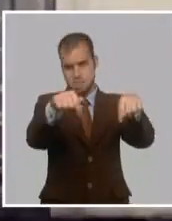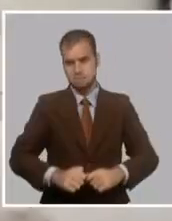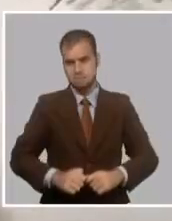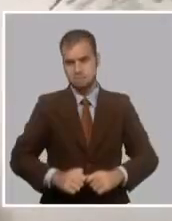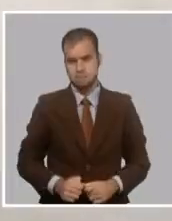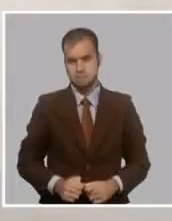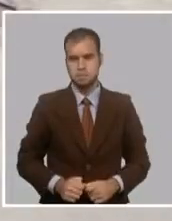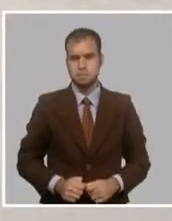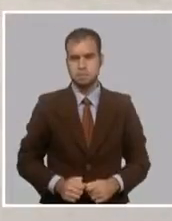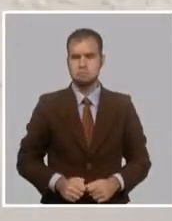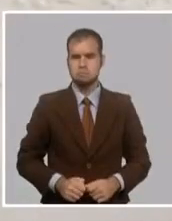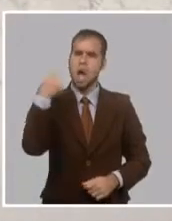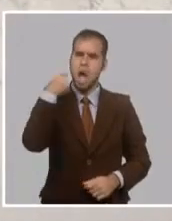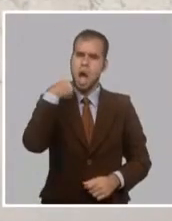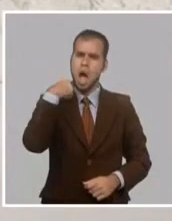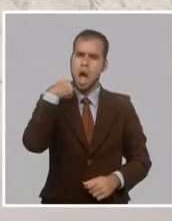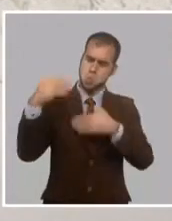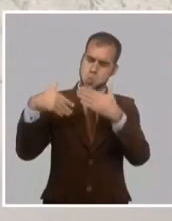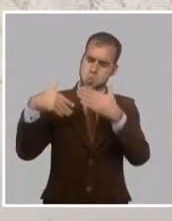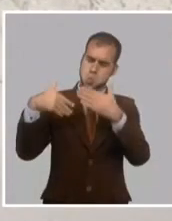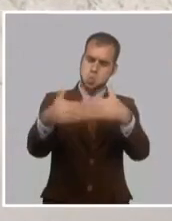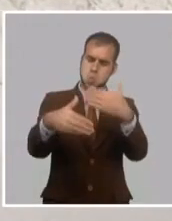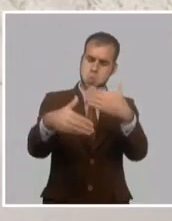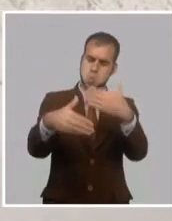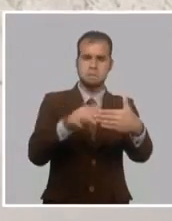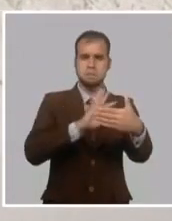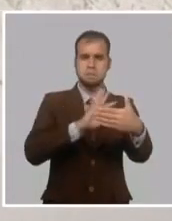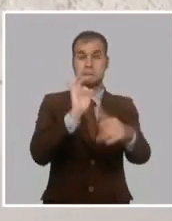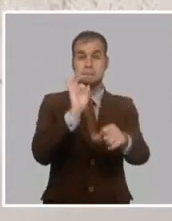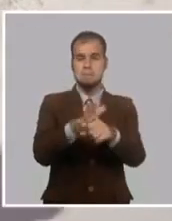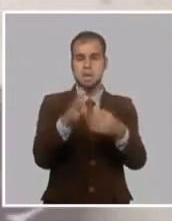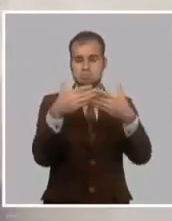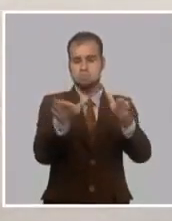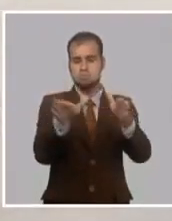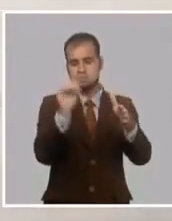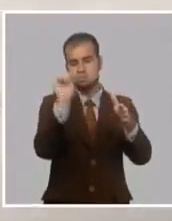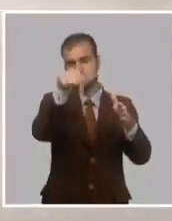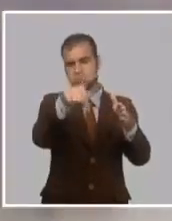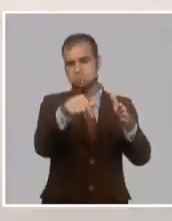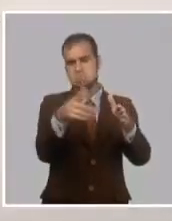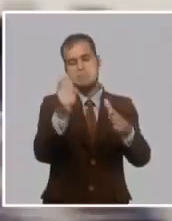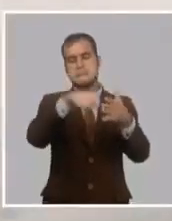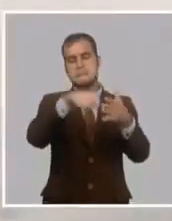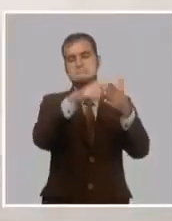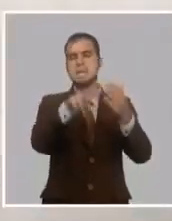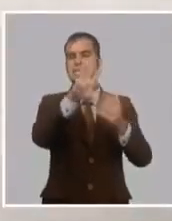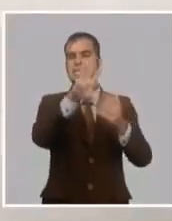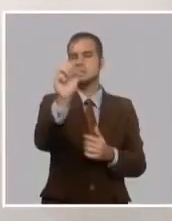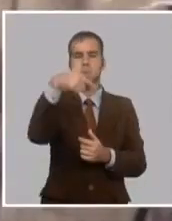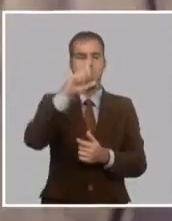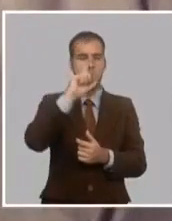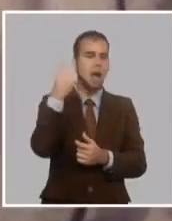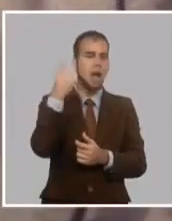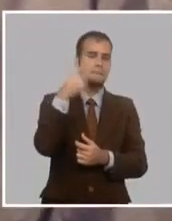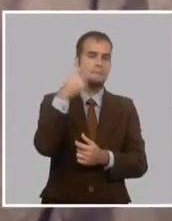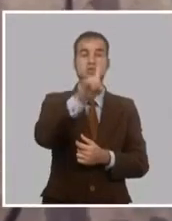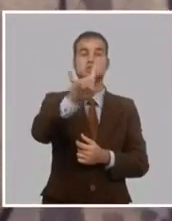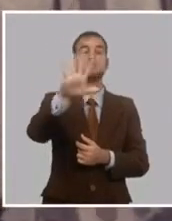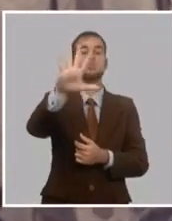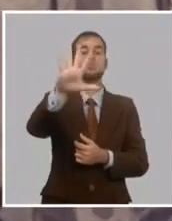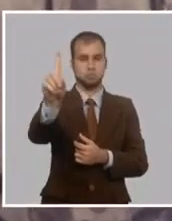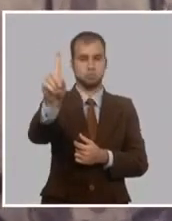Algunos años tendrían que pasar para la inauguración del mausoleo, prevista para el 30 de junio de 1951.